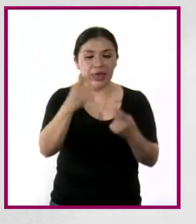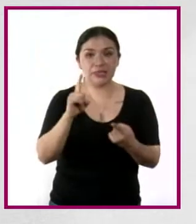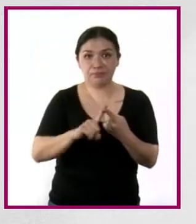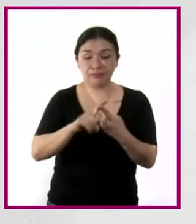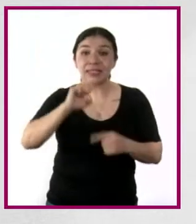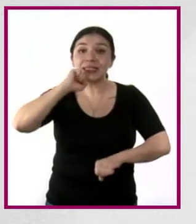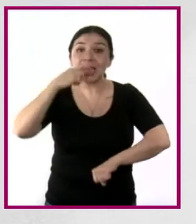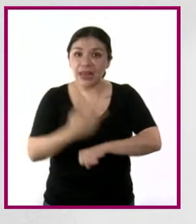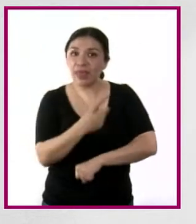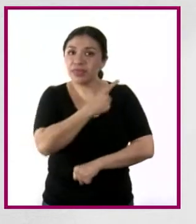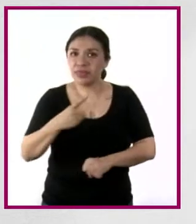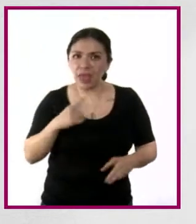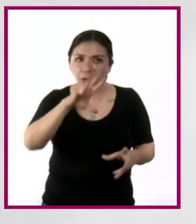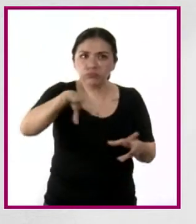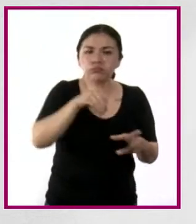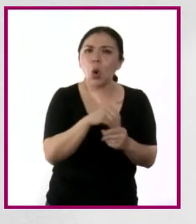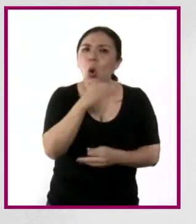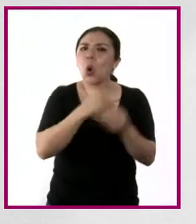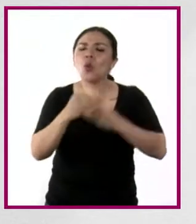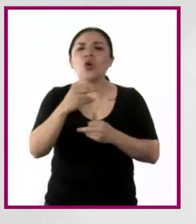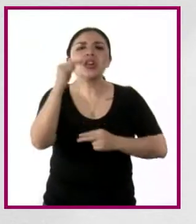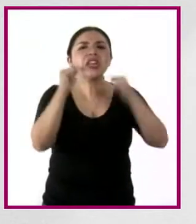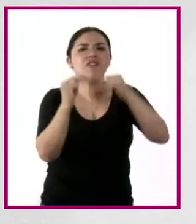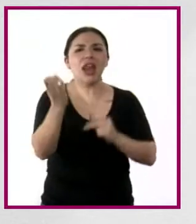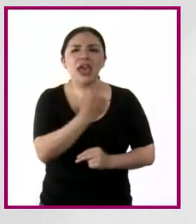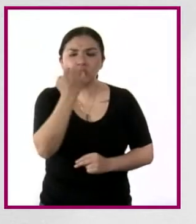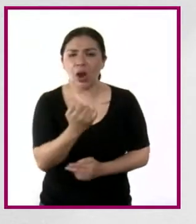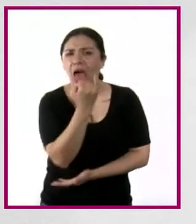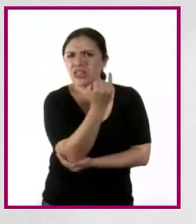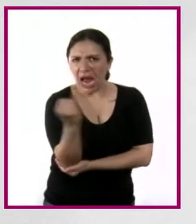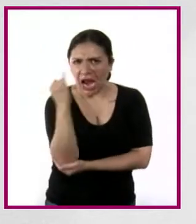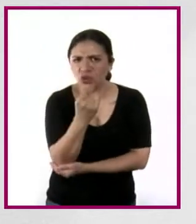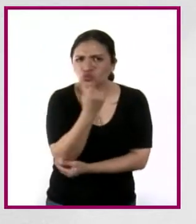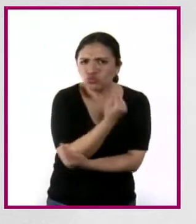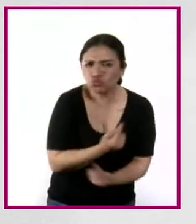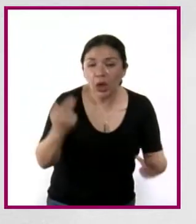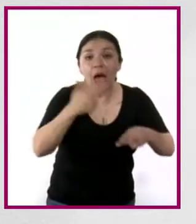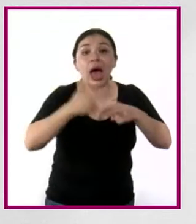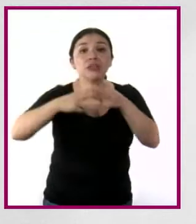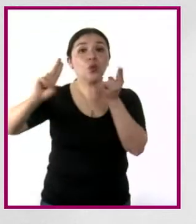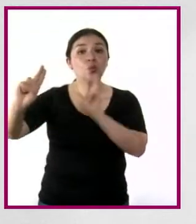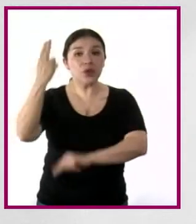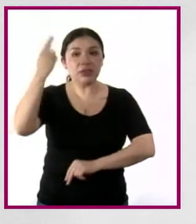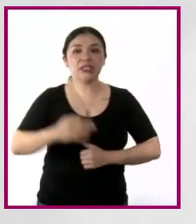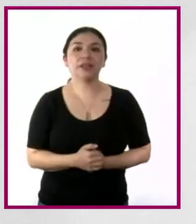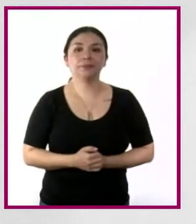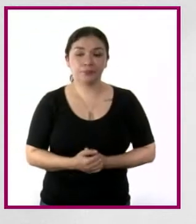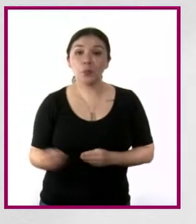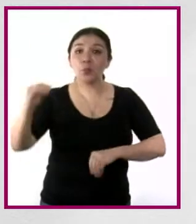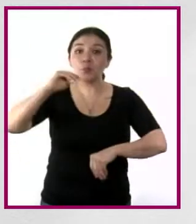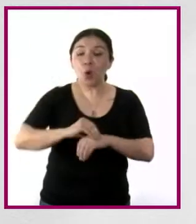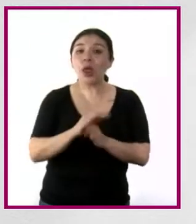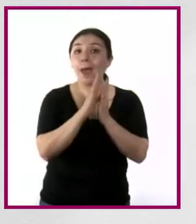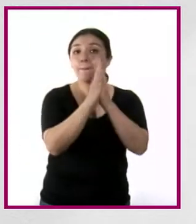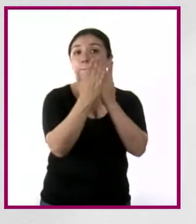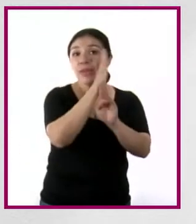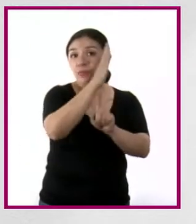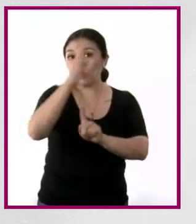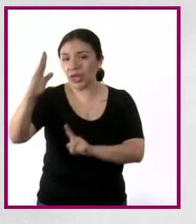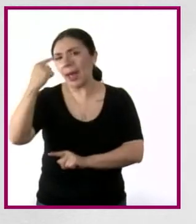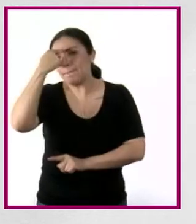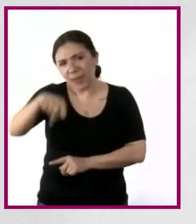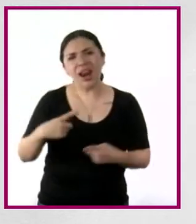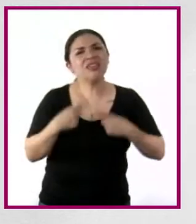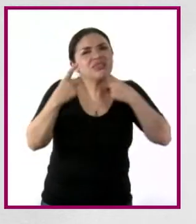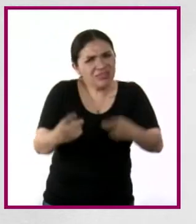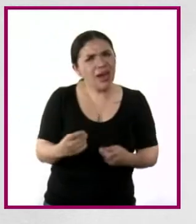secretaría integraría todos los niveles educativos desde el jardín de infancia hasta la universidad, creación de bibliotecas con el objetivo